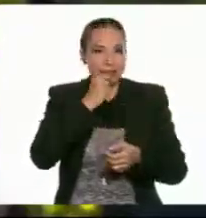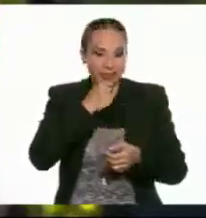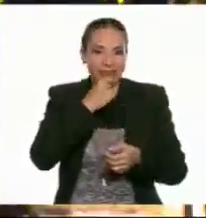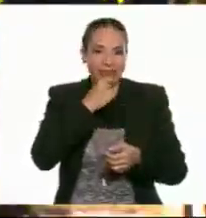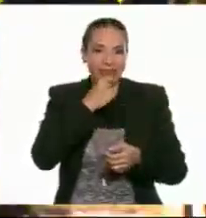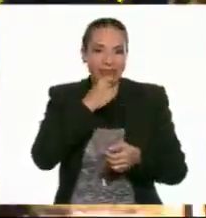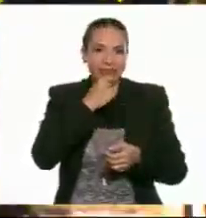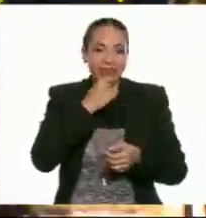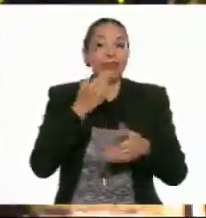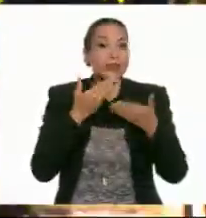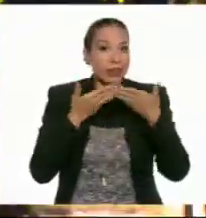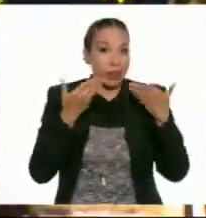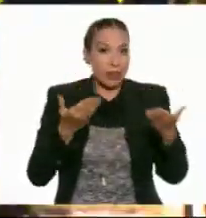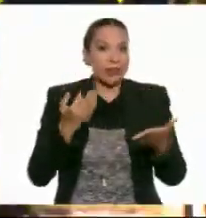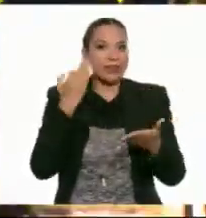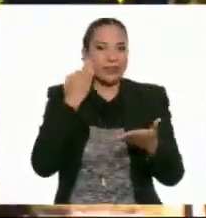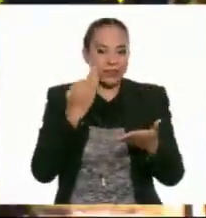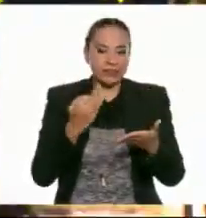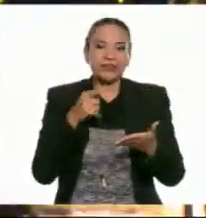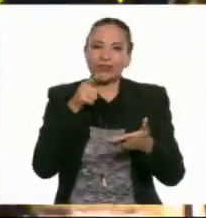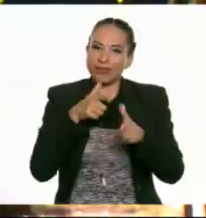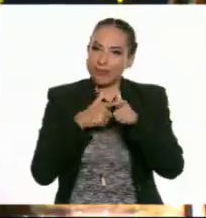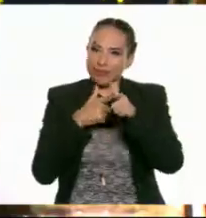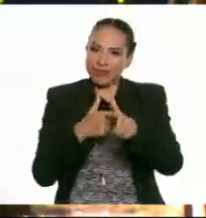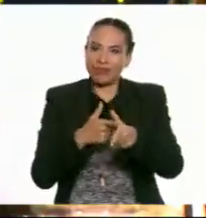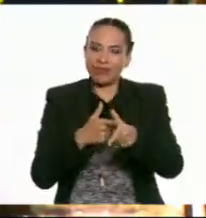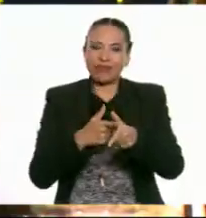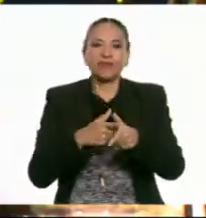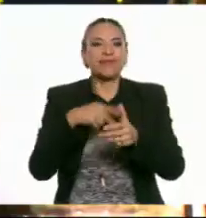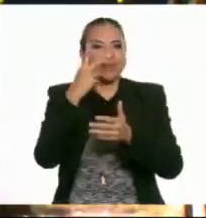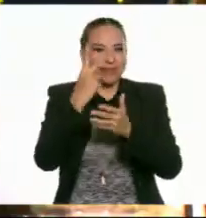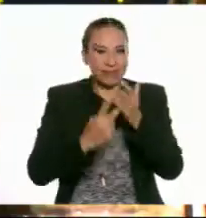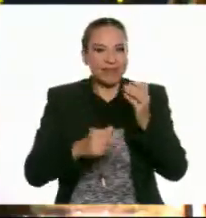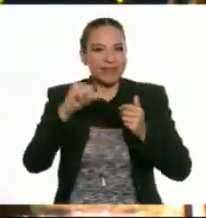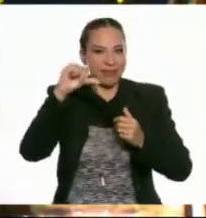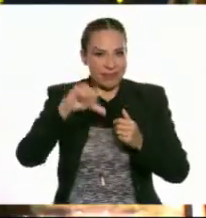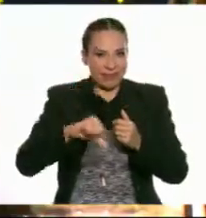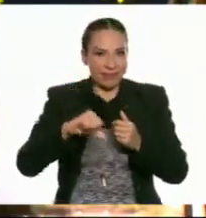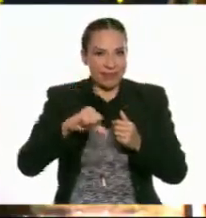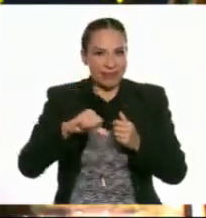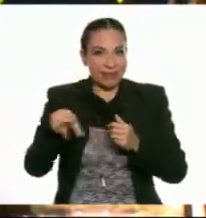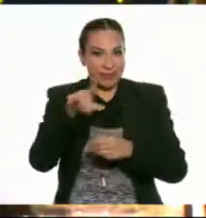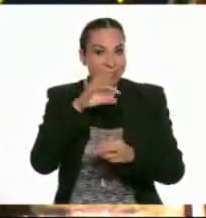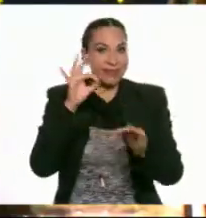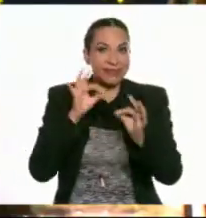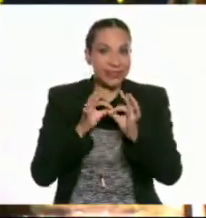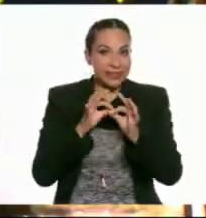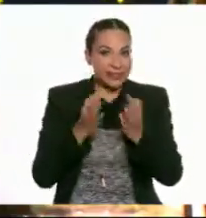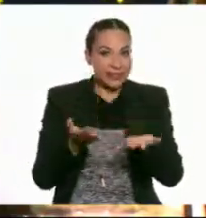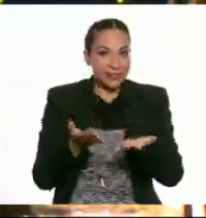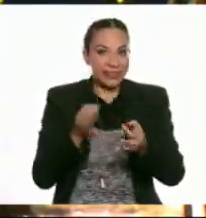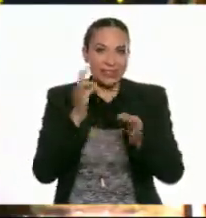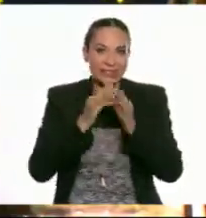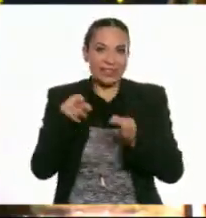segundos. Ahora es momento de seguir con el programa de hoy. ¿Listas?